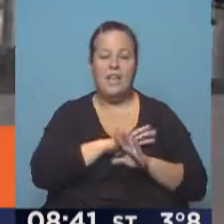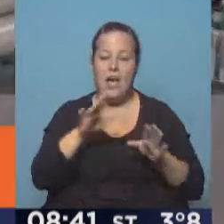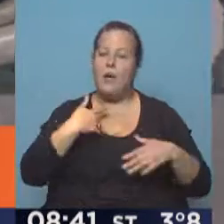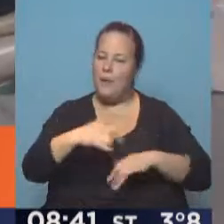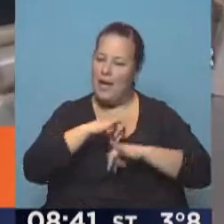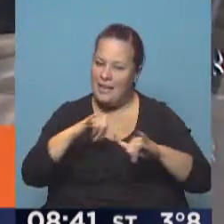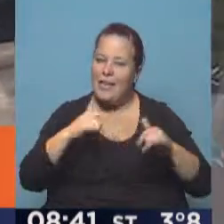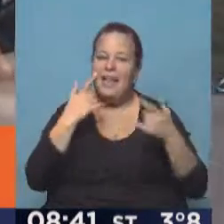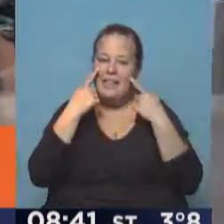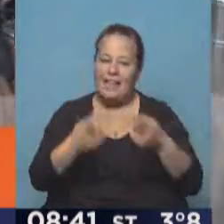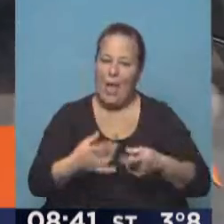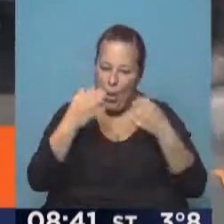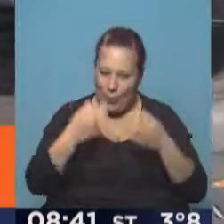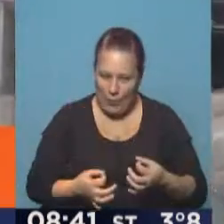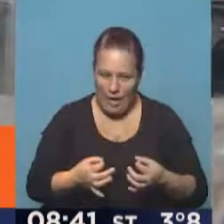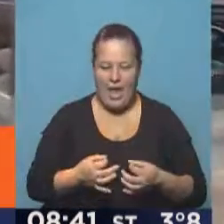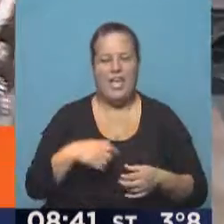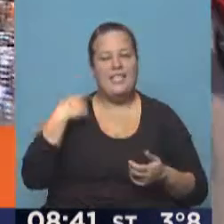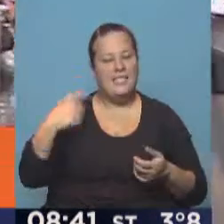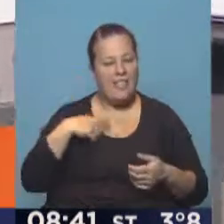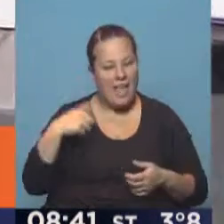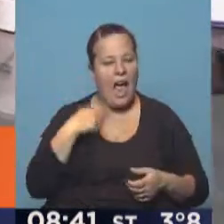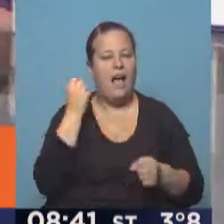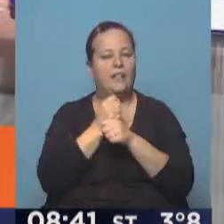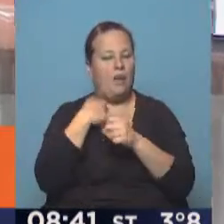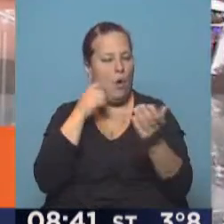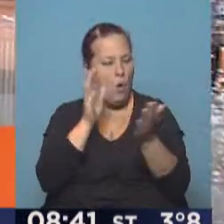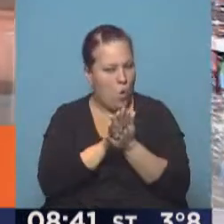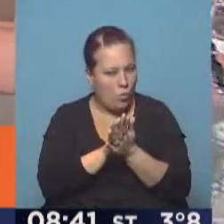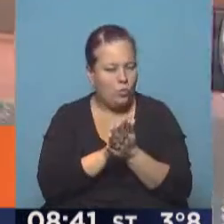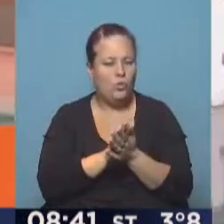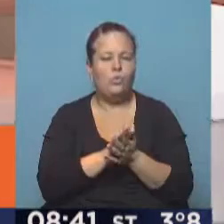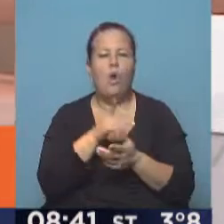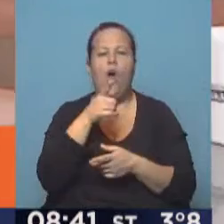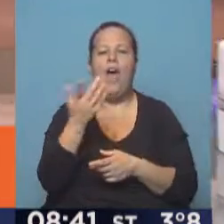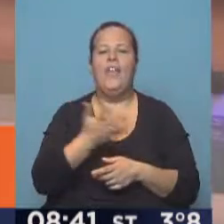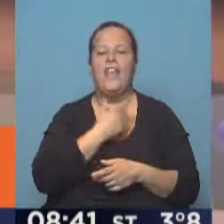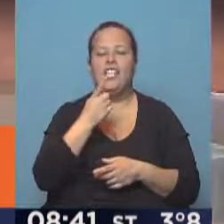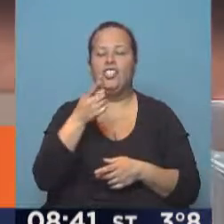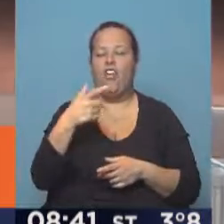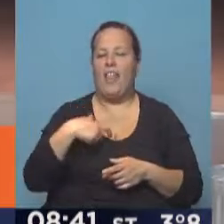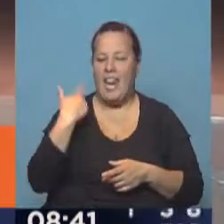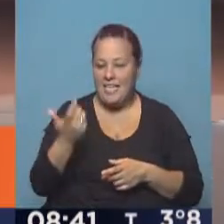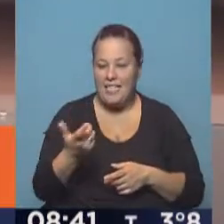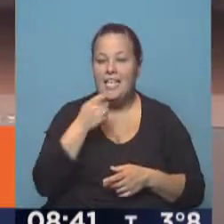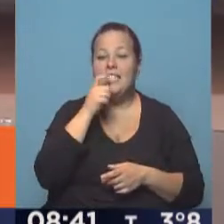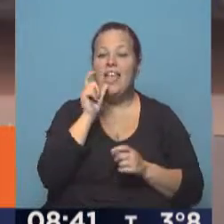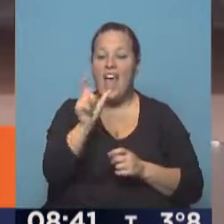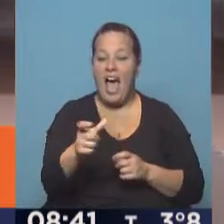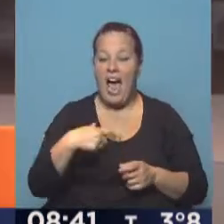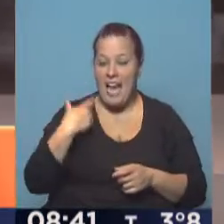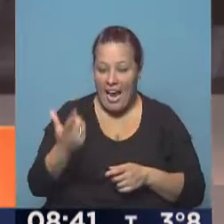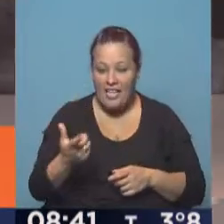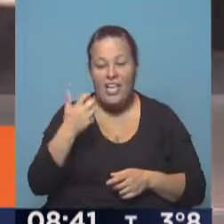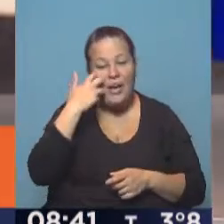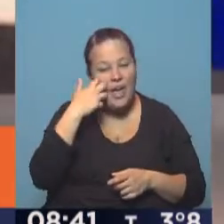una campaña de buen trato con los sindicatos, vamos a trabajar con la dirección de licencias para cuando se le da el registro que